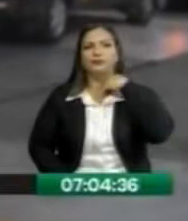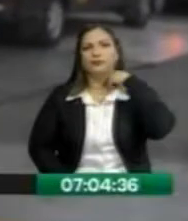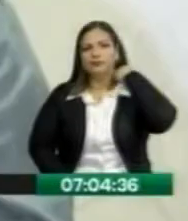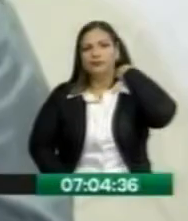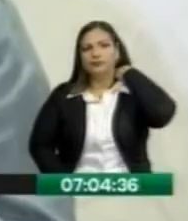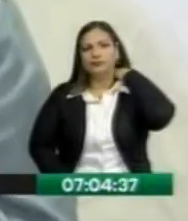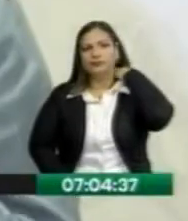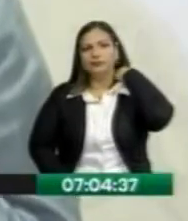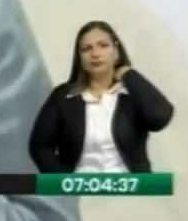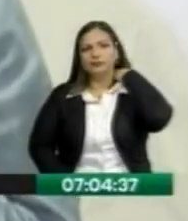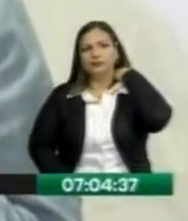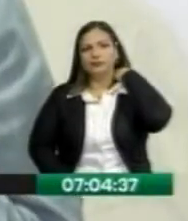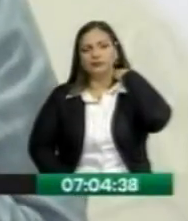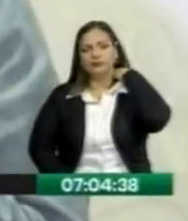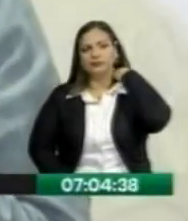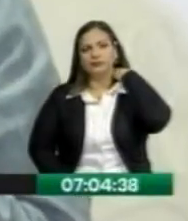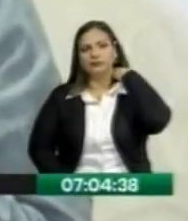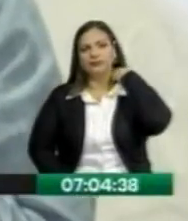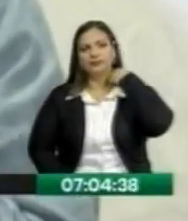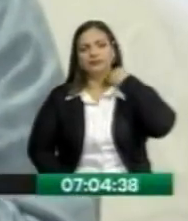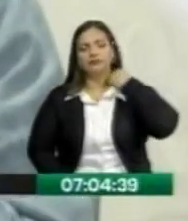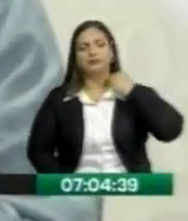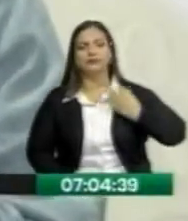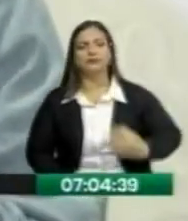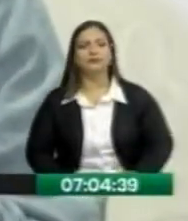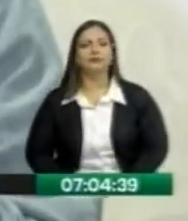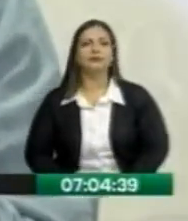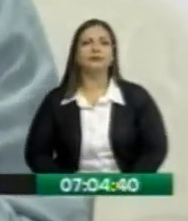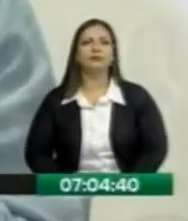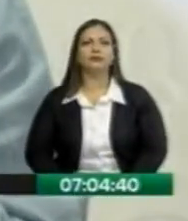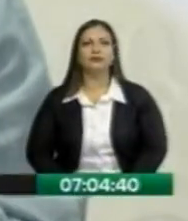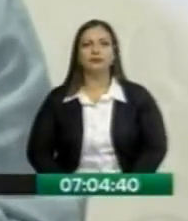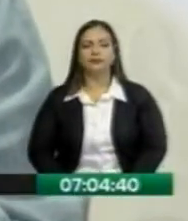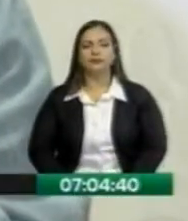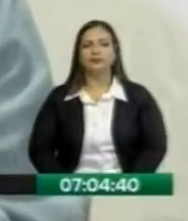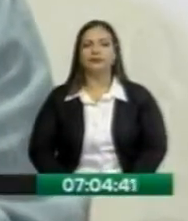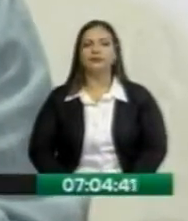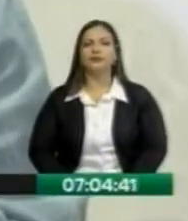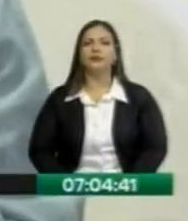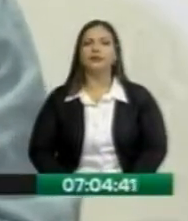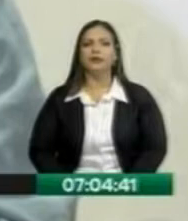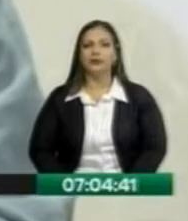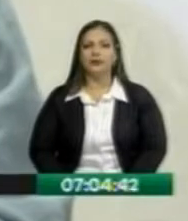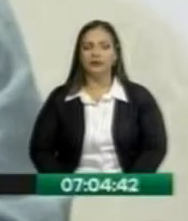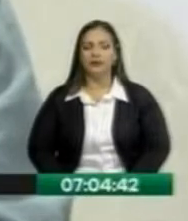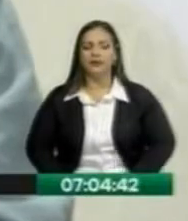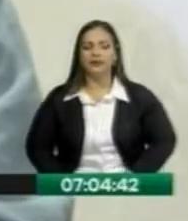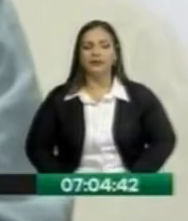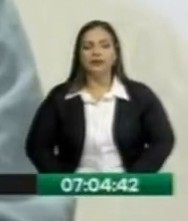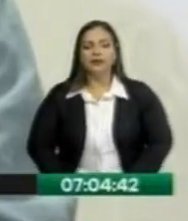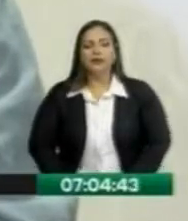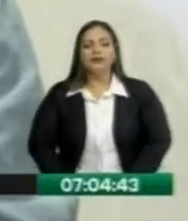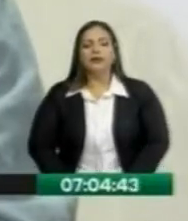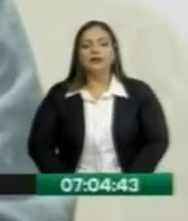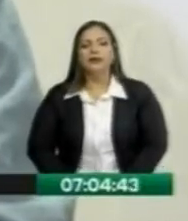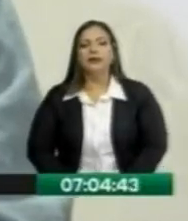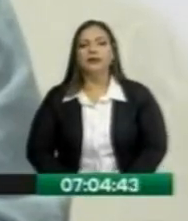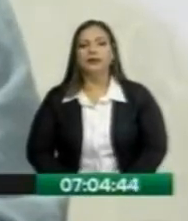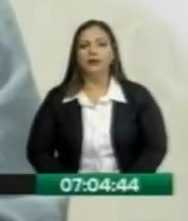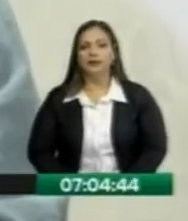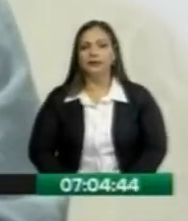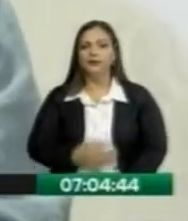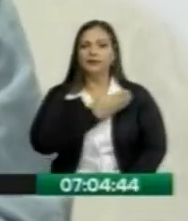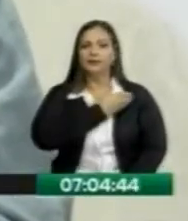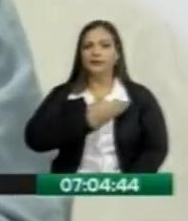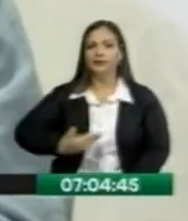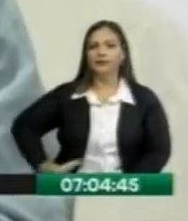¿Aún este en 90 tantos? Se cobrará desde la fecha de vigencia y la orden del señor presidente. Desde esa